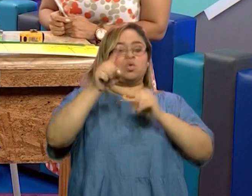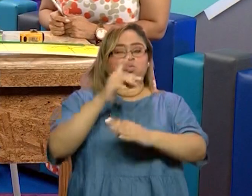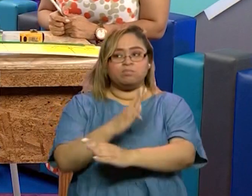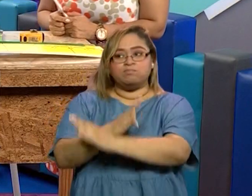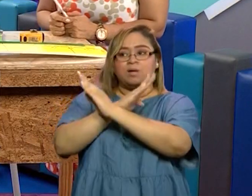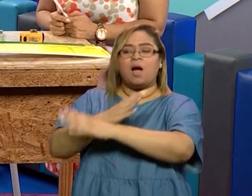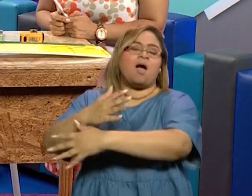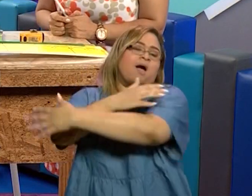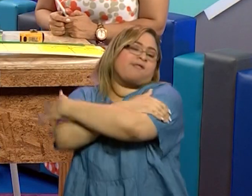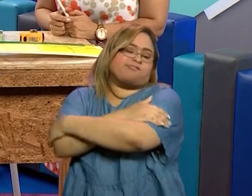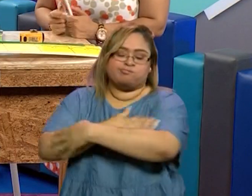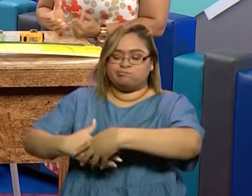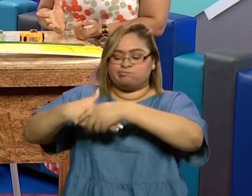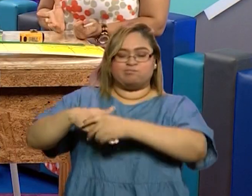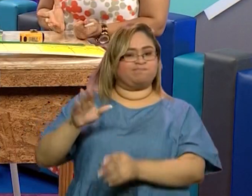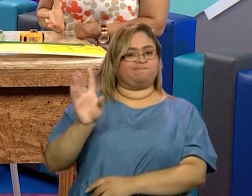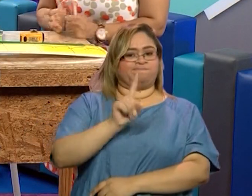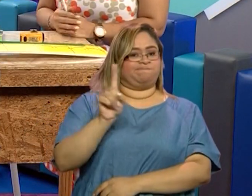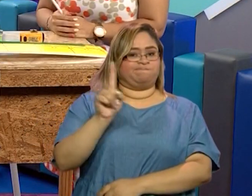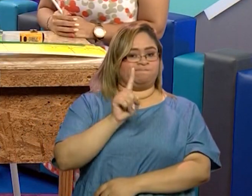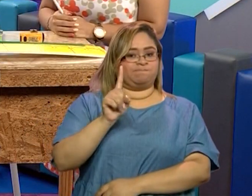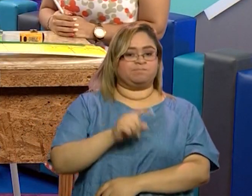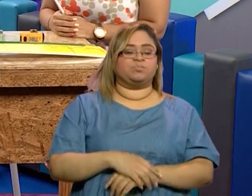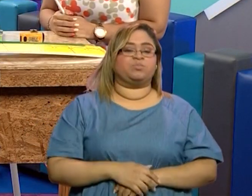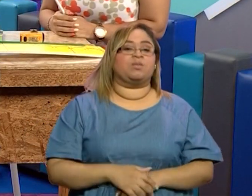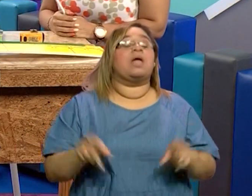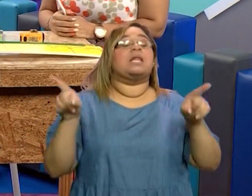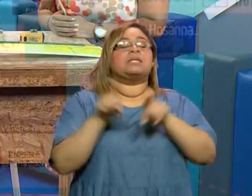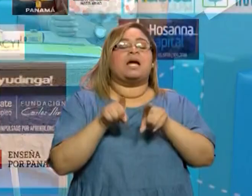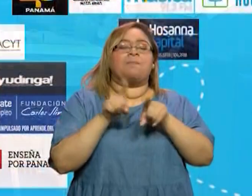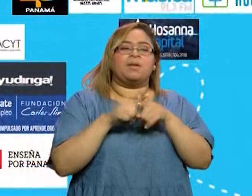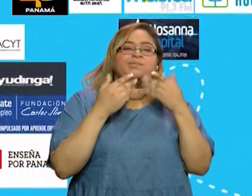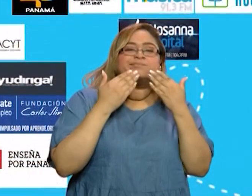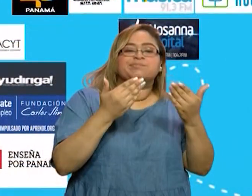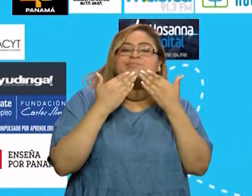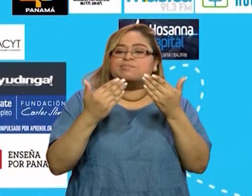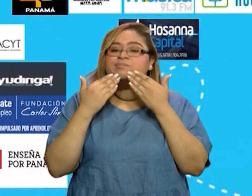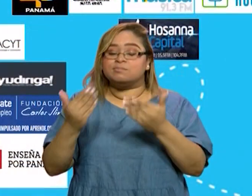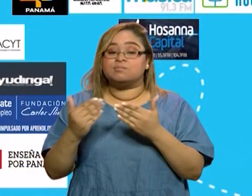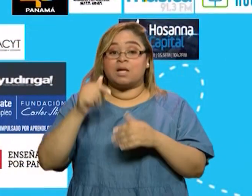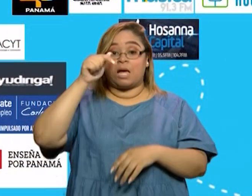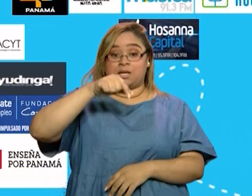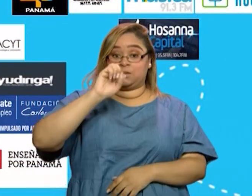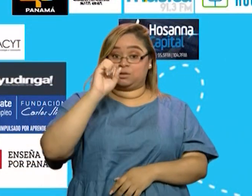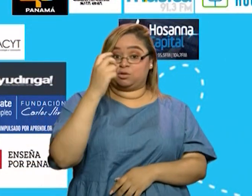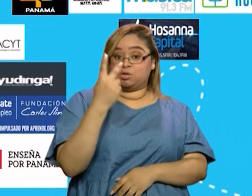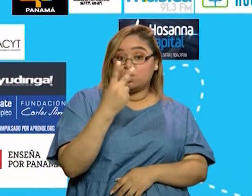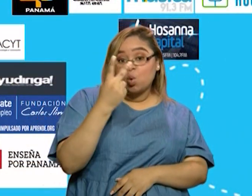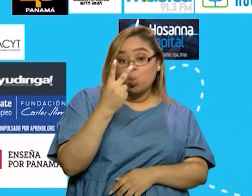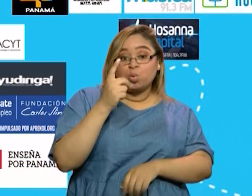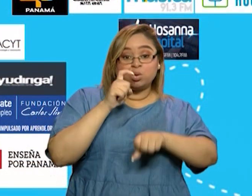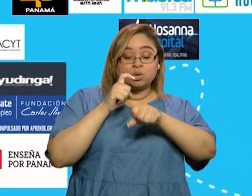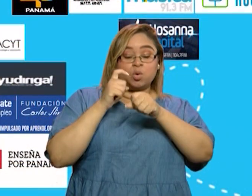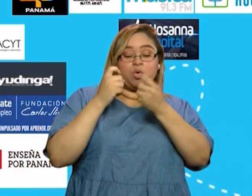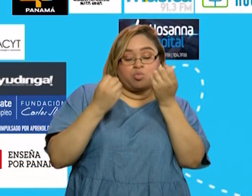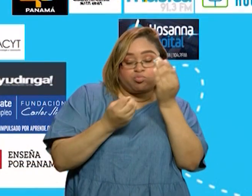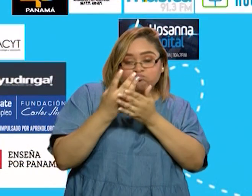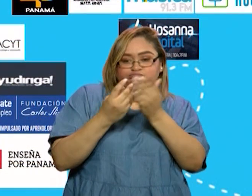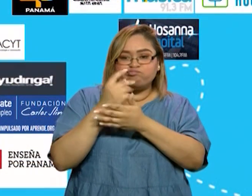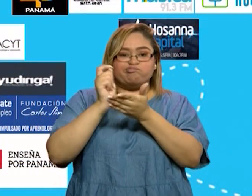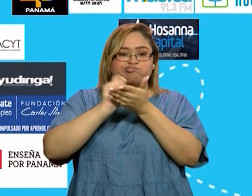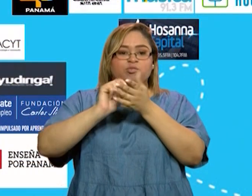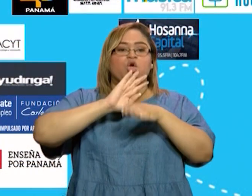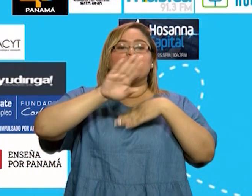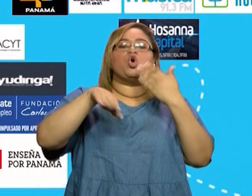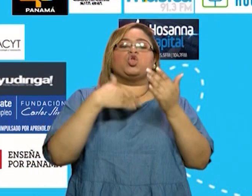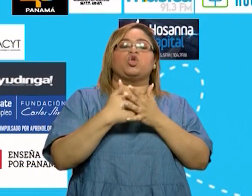saludos de mano también queremos dar especial agradecimiento en este segundo trimestre que iniciamos a todas aquellas empresas